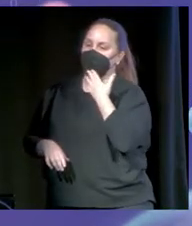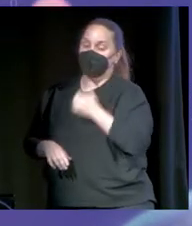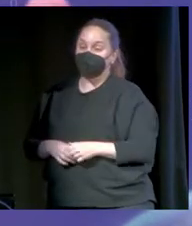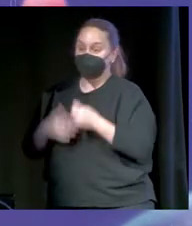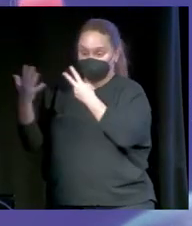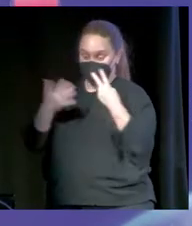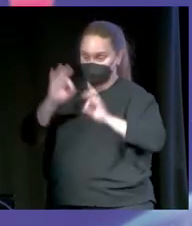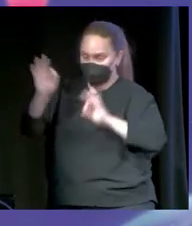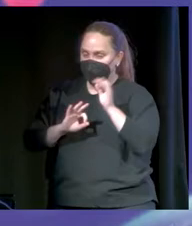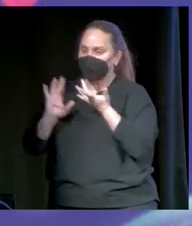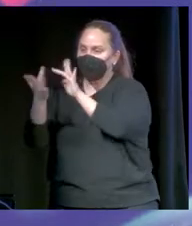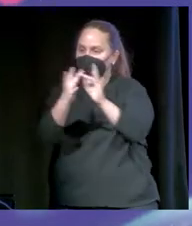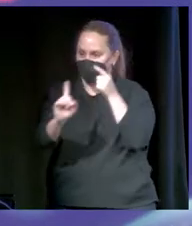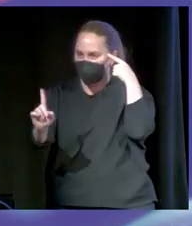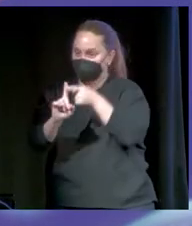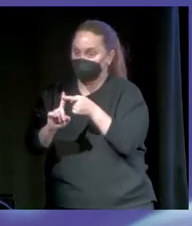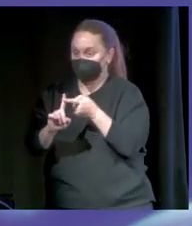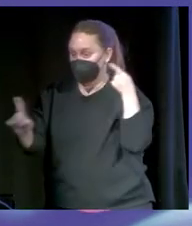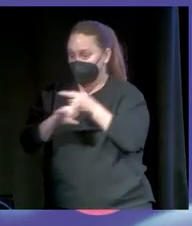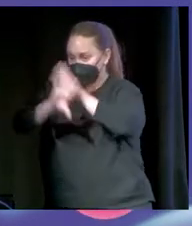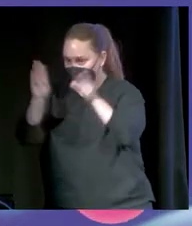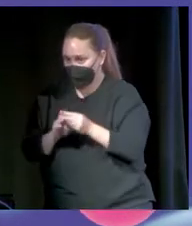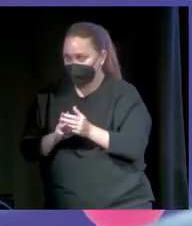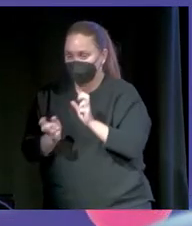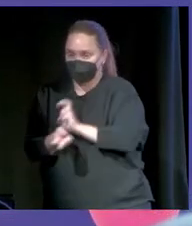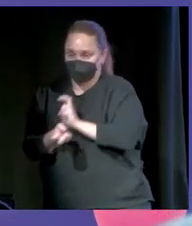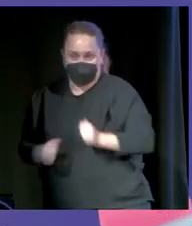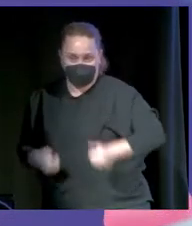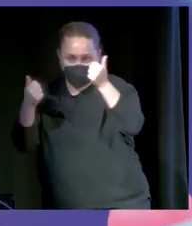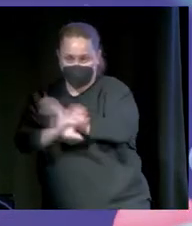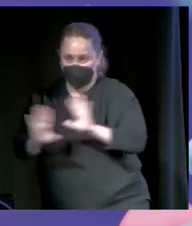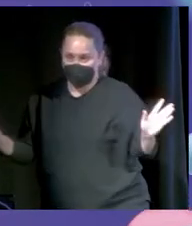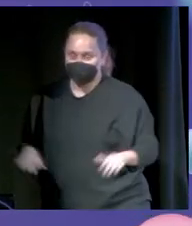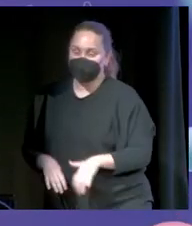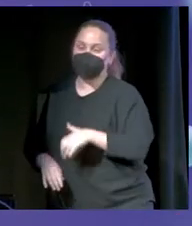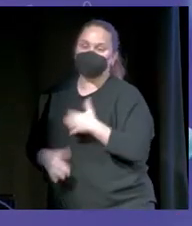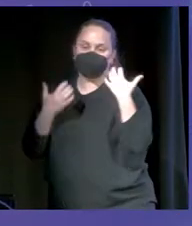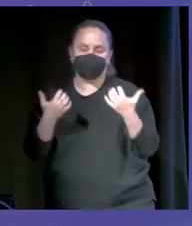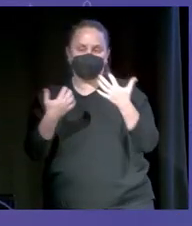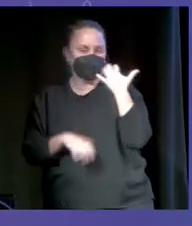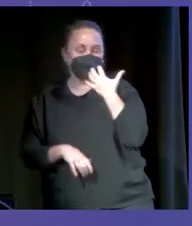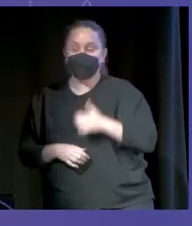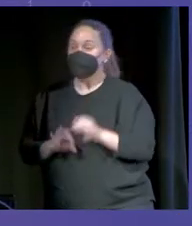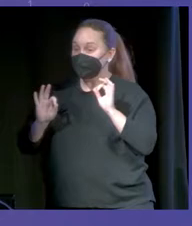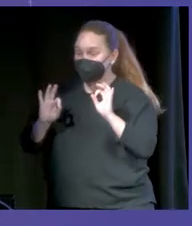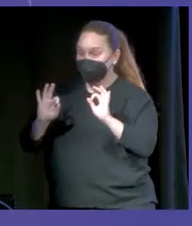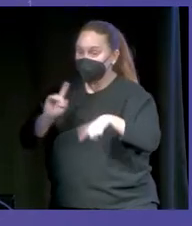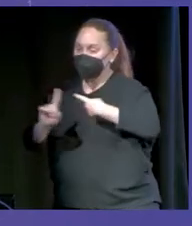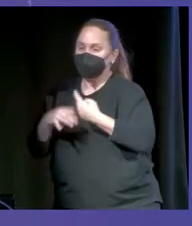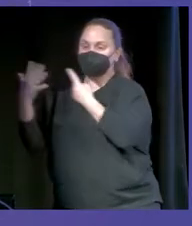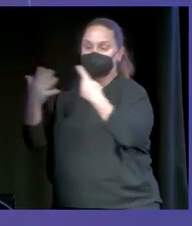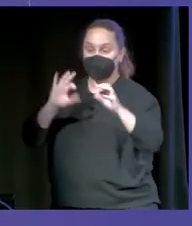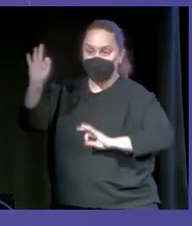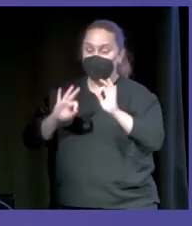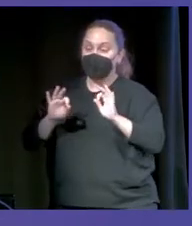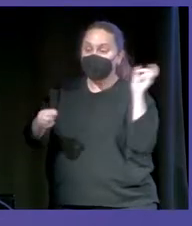para interactuar con otras personas, para follar más. Para eso estaban en redes sociales. Pero bueno, estaban para eso. Y un 66% estaban